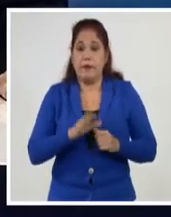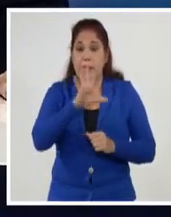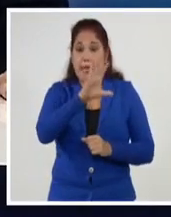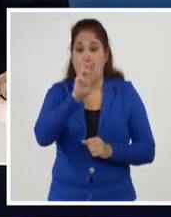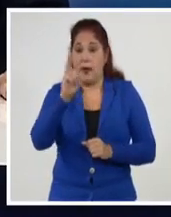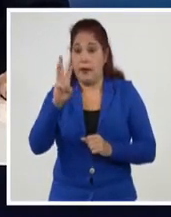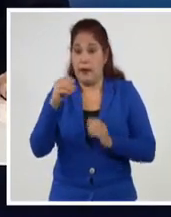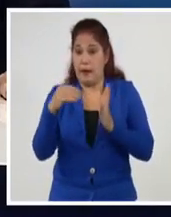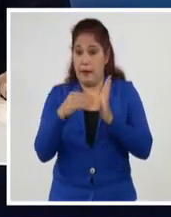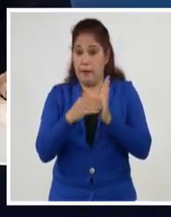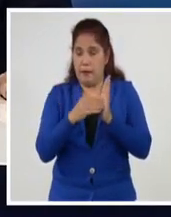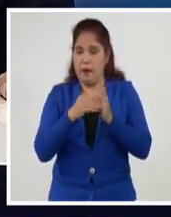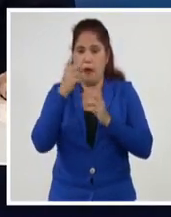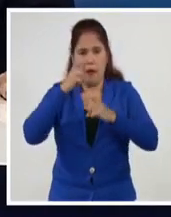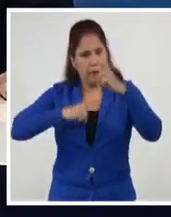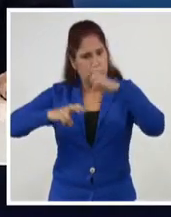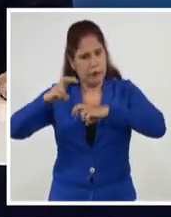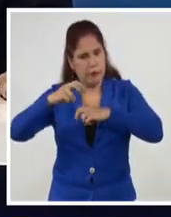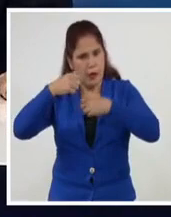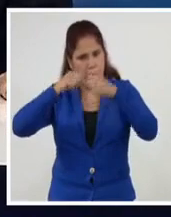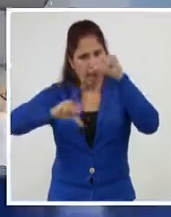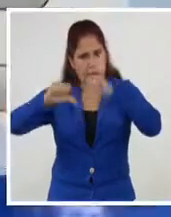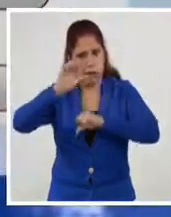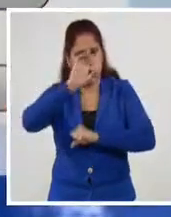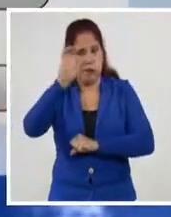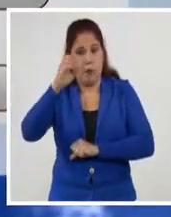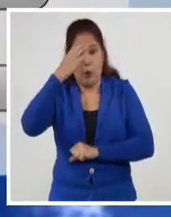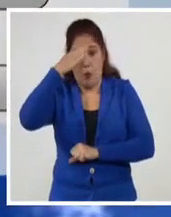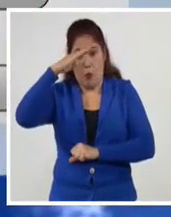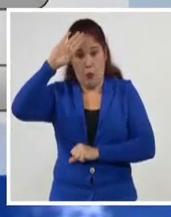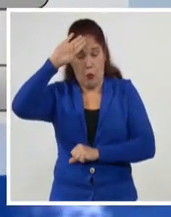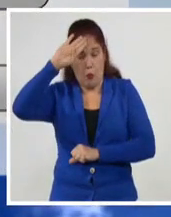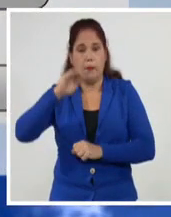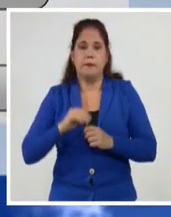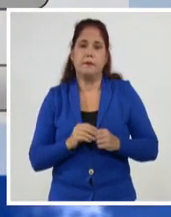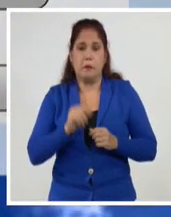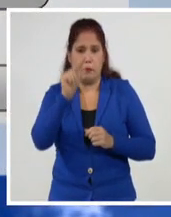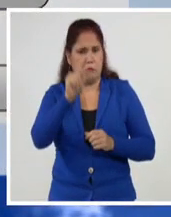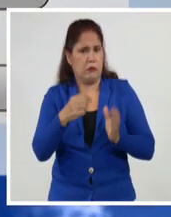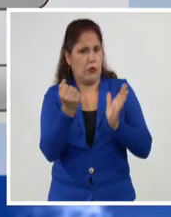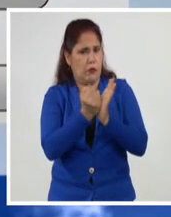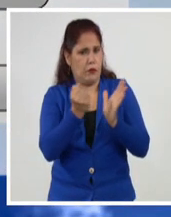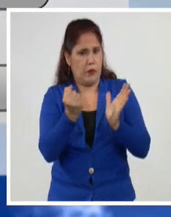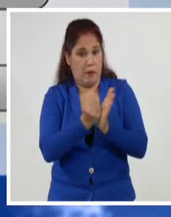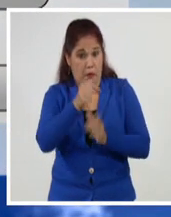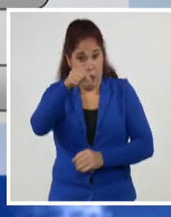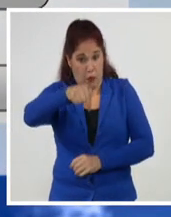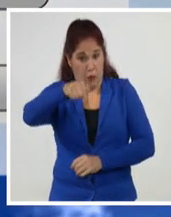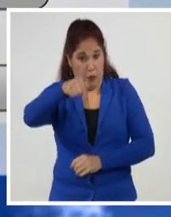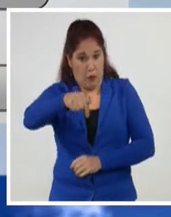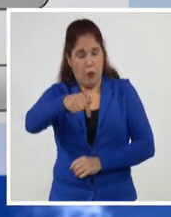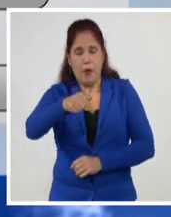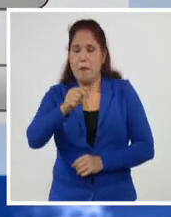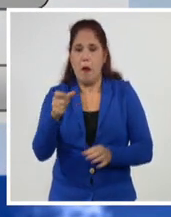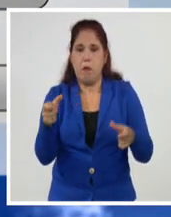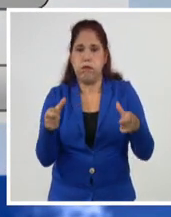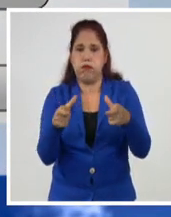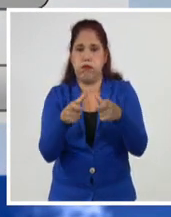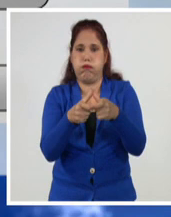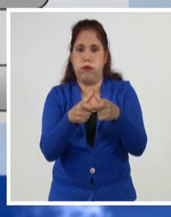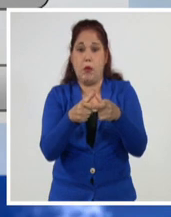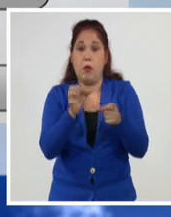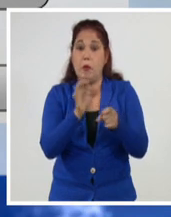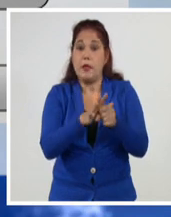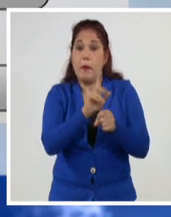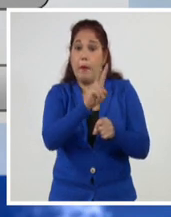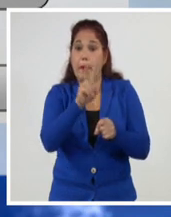.000 analizadas en los laboratorios del país. Por cierto, la cifra de pacientes confirmados en este último parte es la más baja desde el pasado